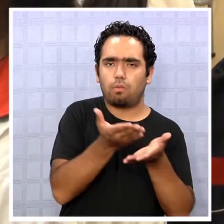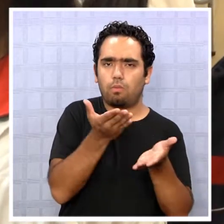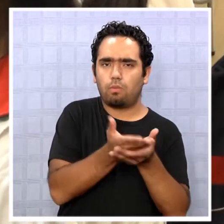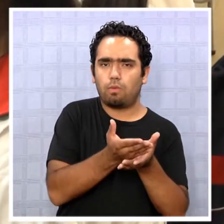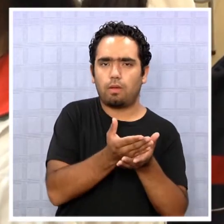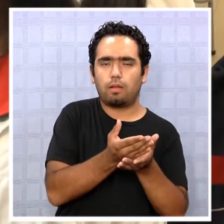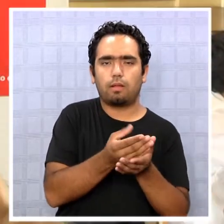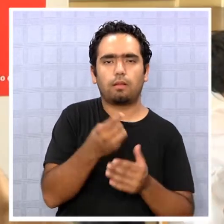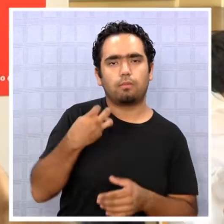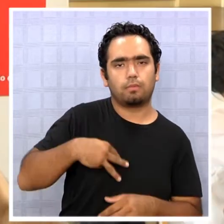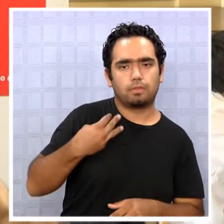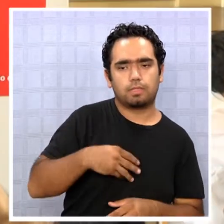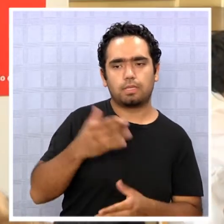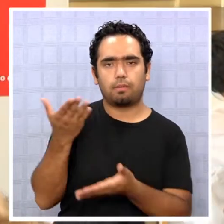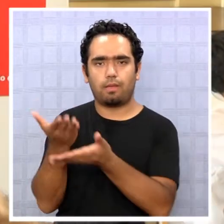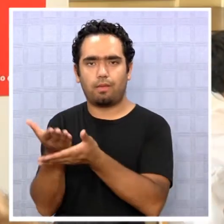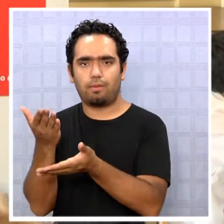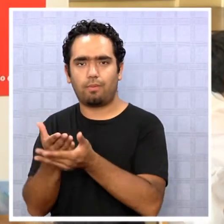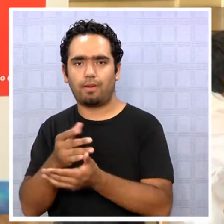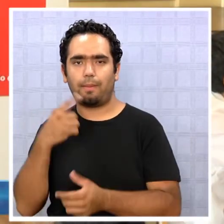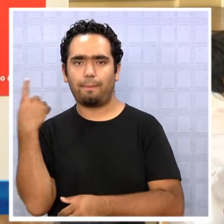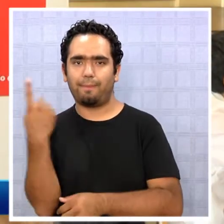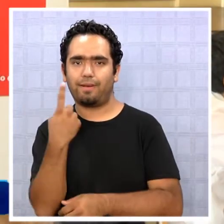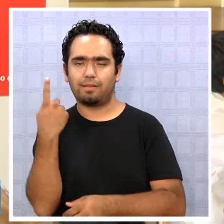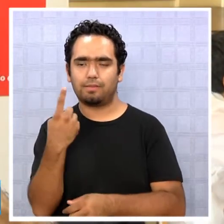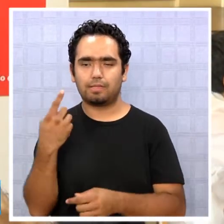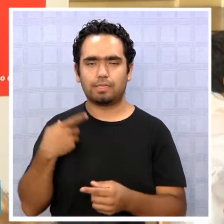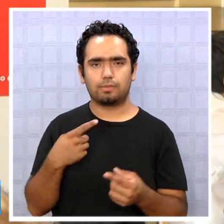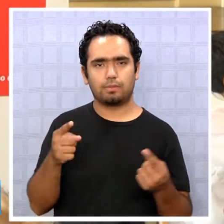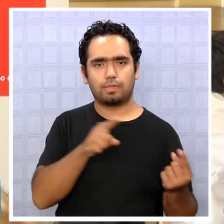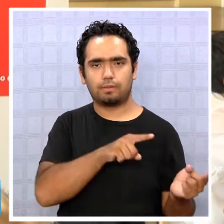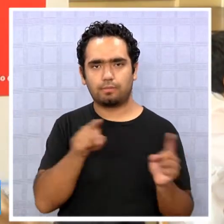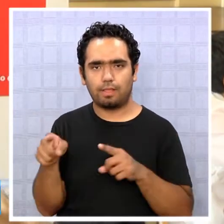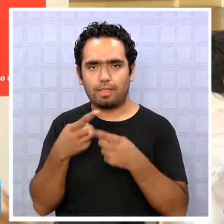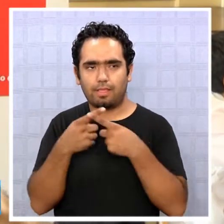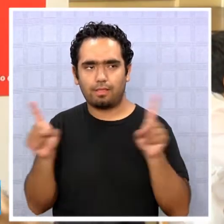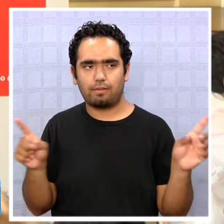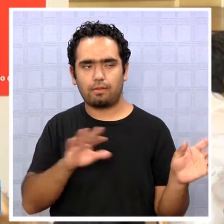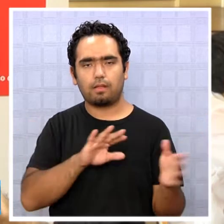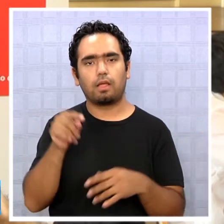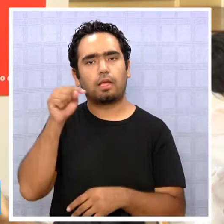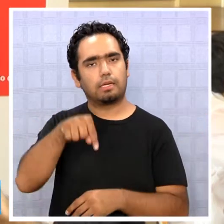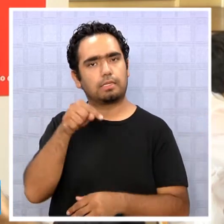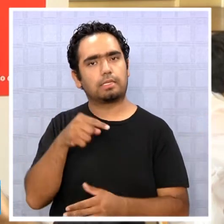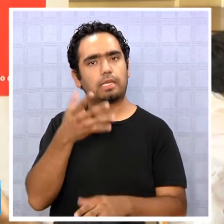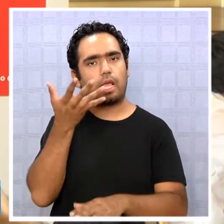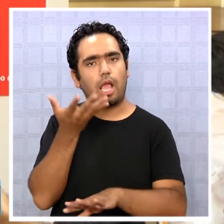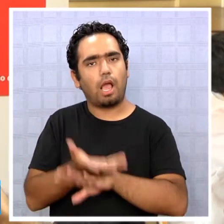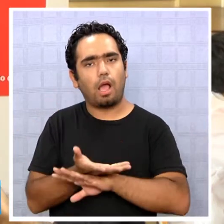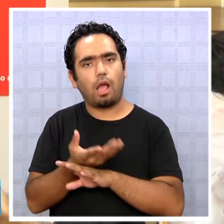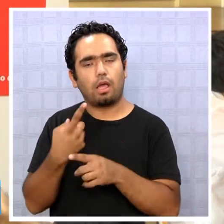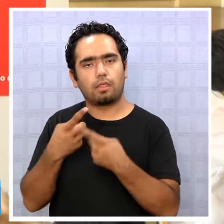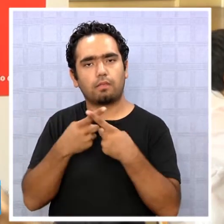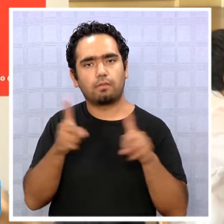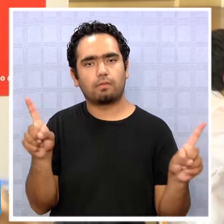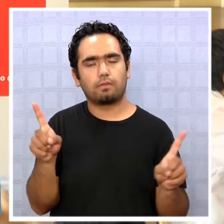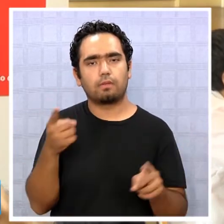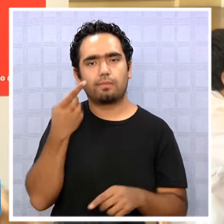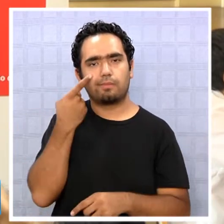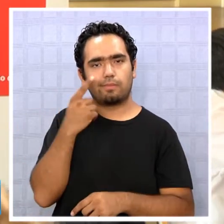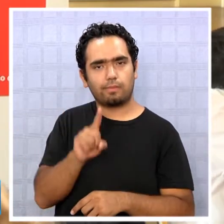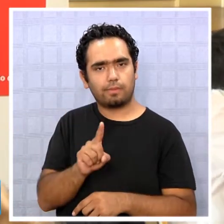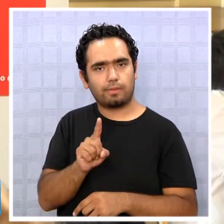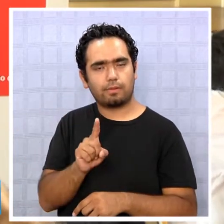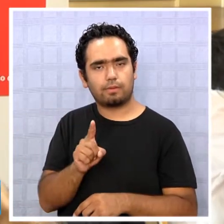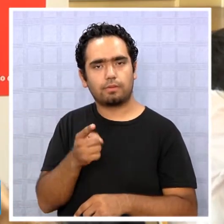subvencionados. En Trapacá efectivamente existe una brecha importante, sin embargo yo diría que aquí se reduce más,